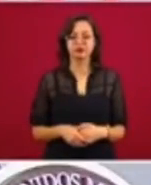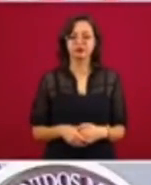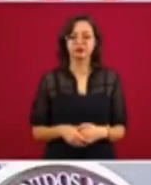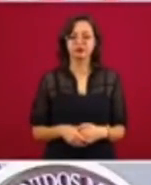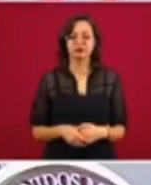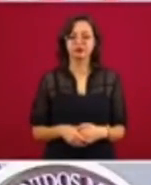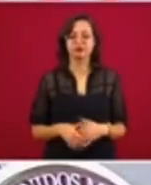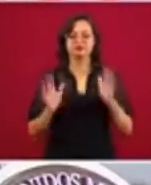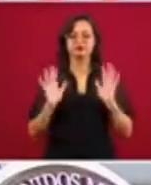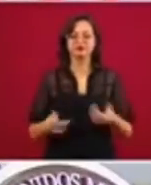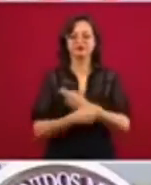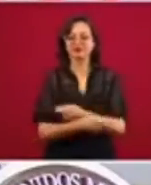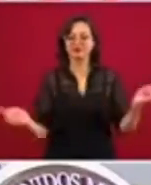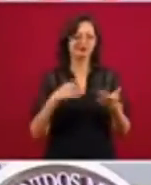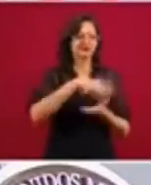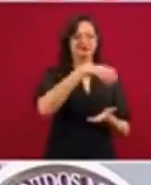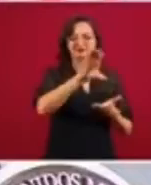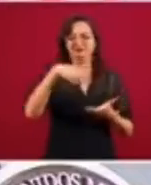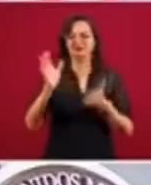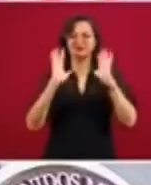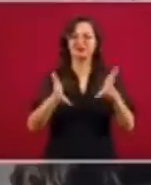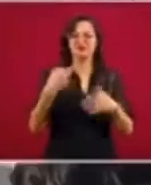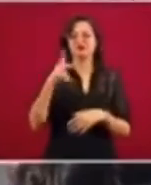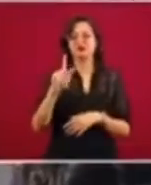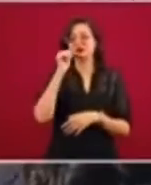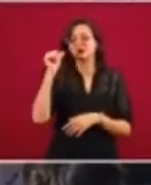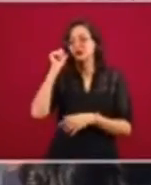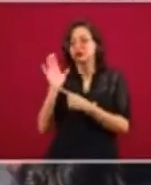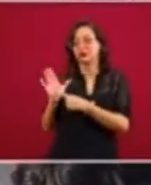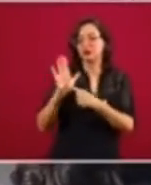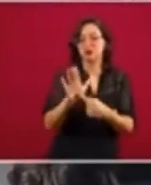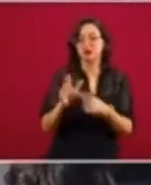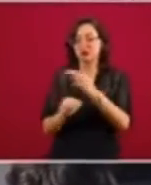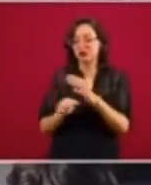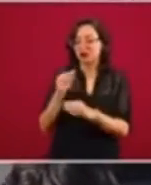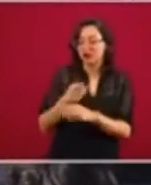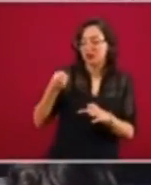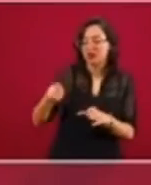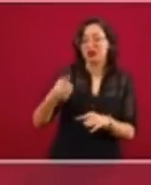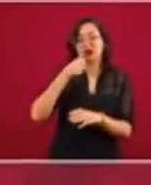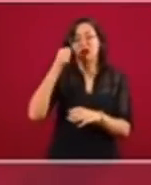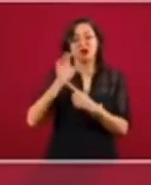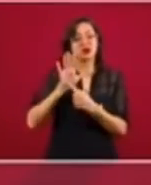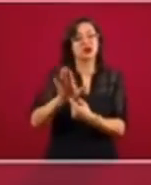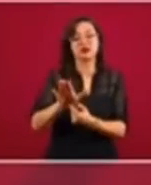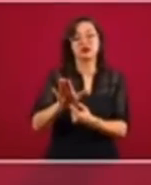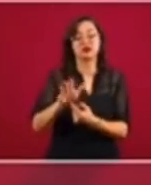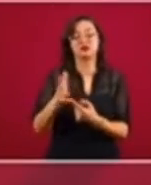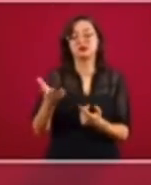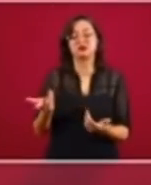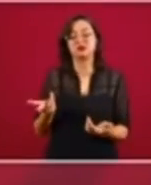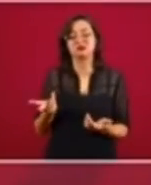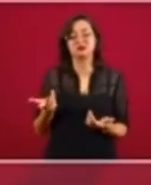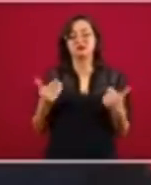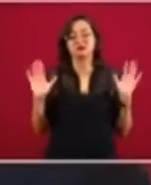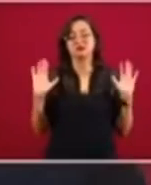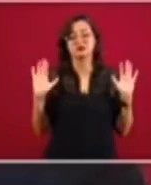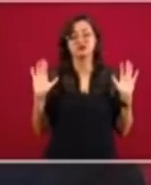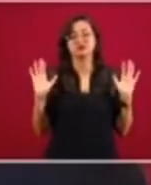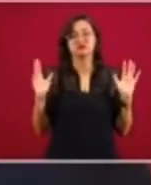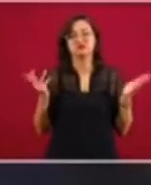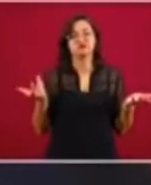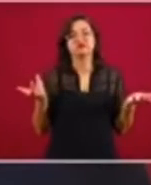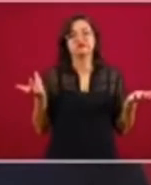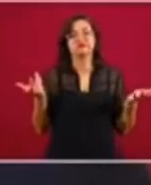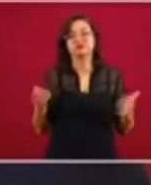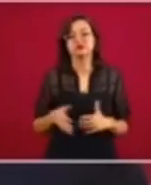Ya se está distribuyendo en todos lados, pero ese equipo que dieron a conocer, eso fue una